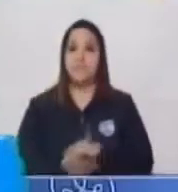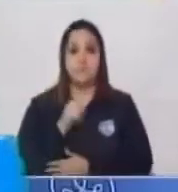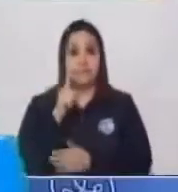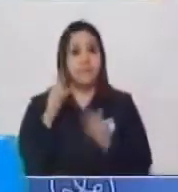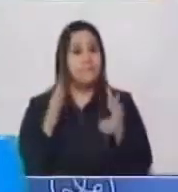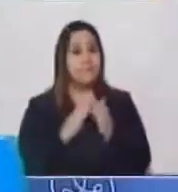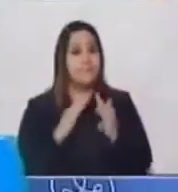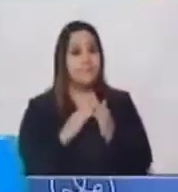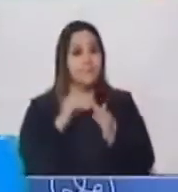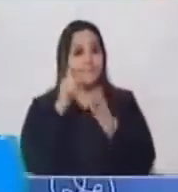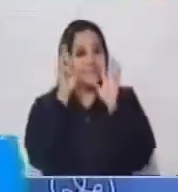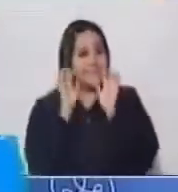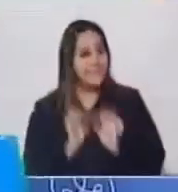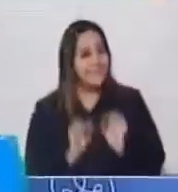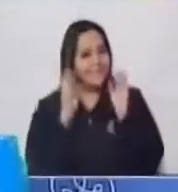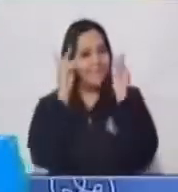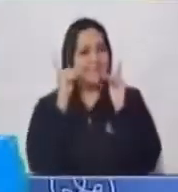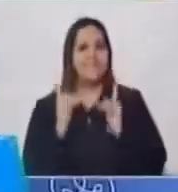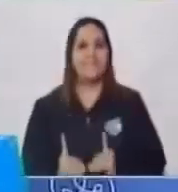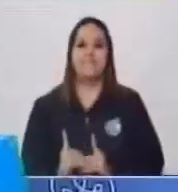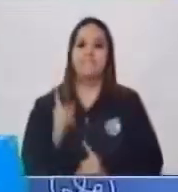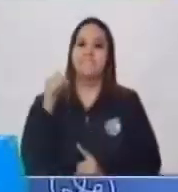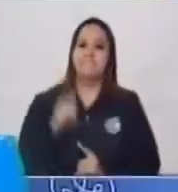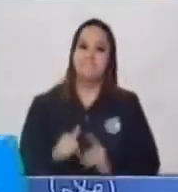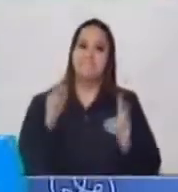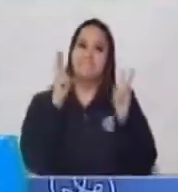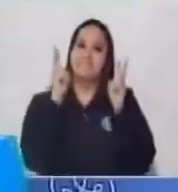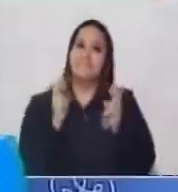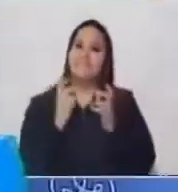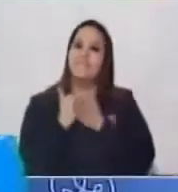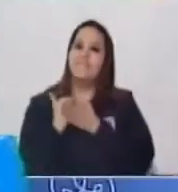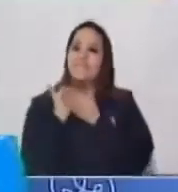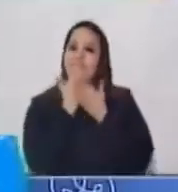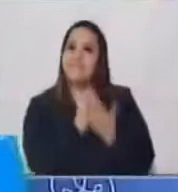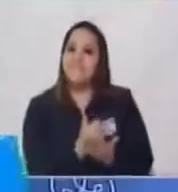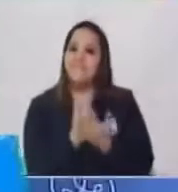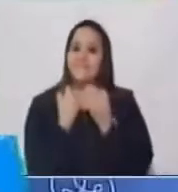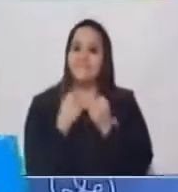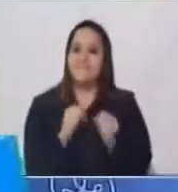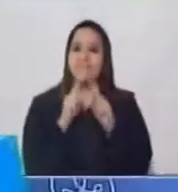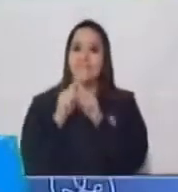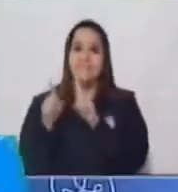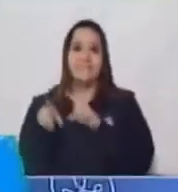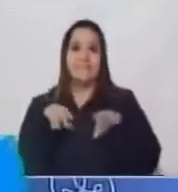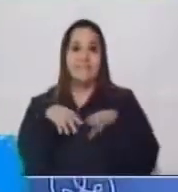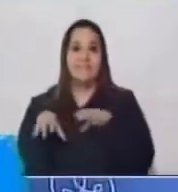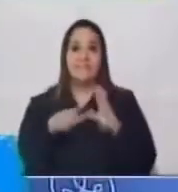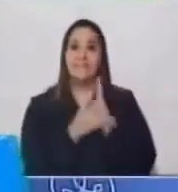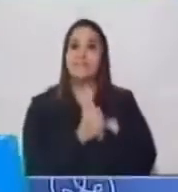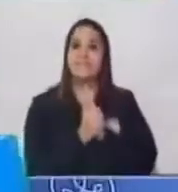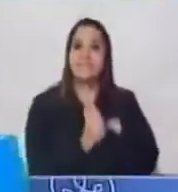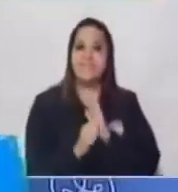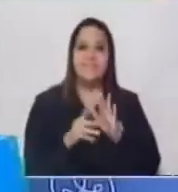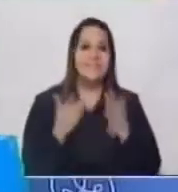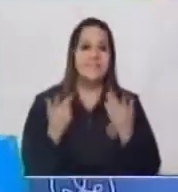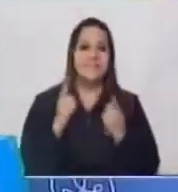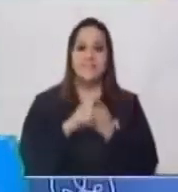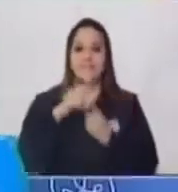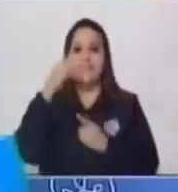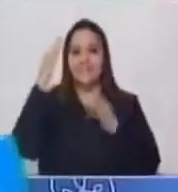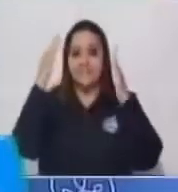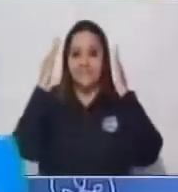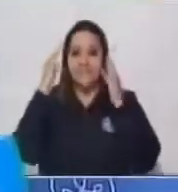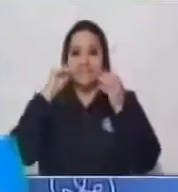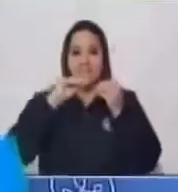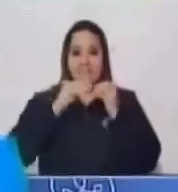casa hay alguna persona con discapacidad, este tema le ayudará a ejercitar habilidades y destrezas como la